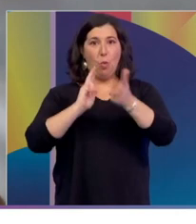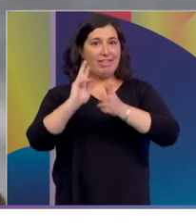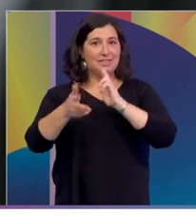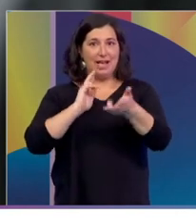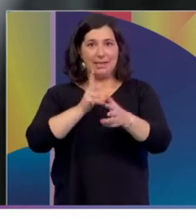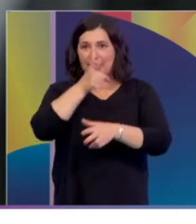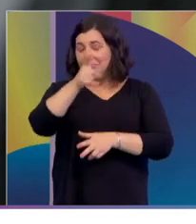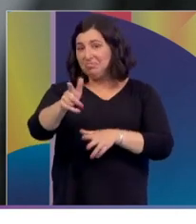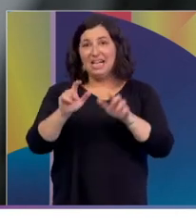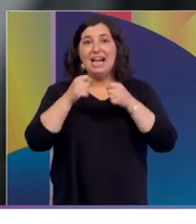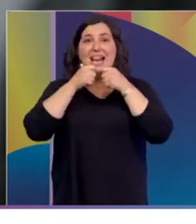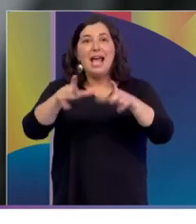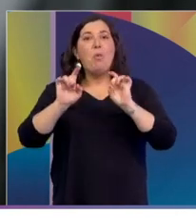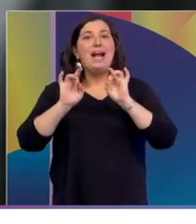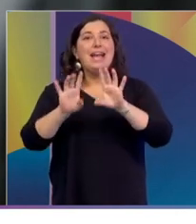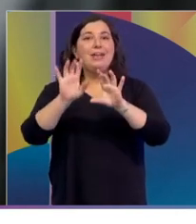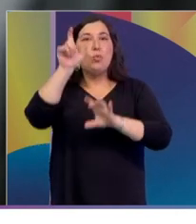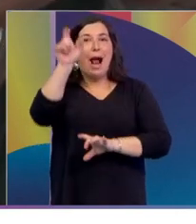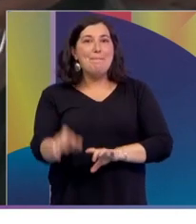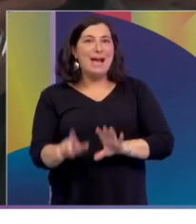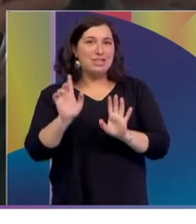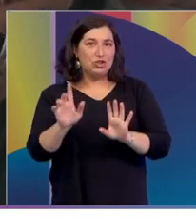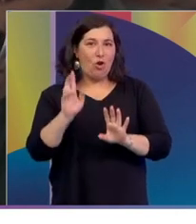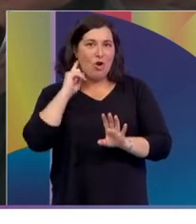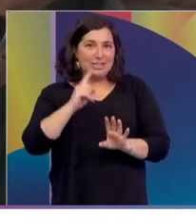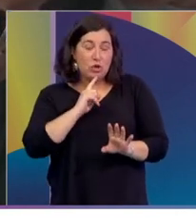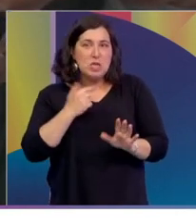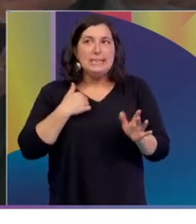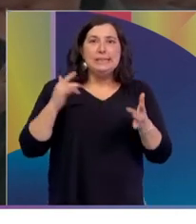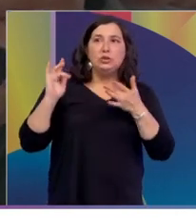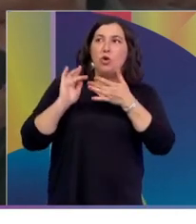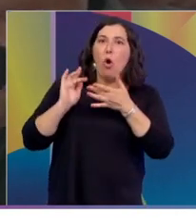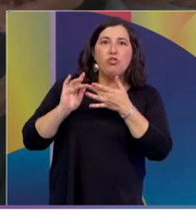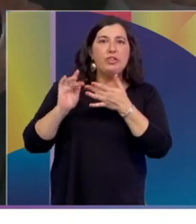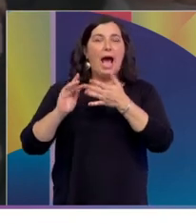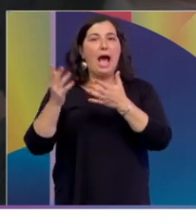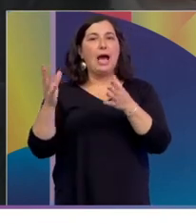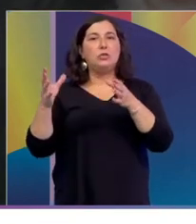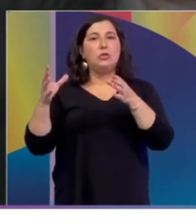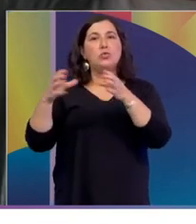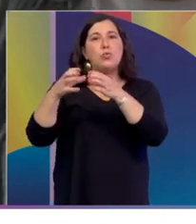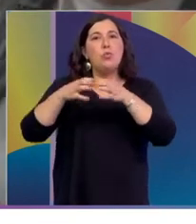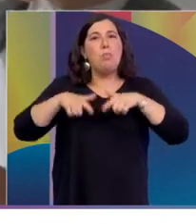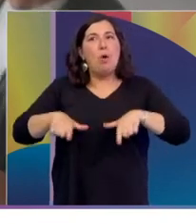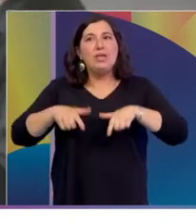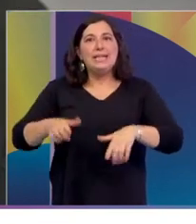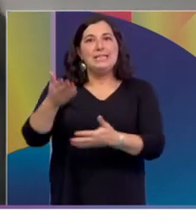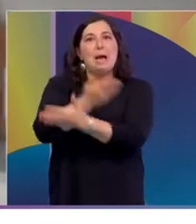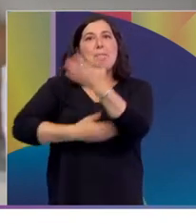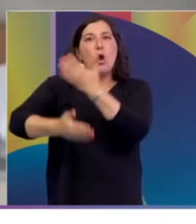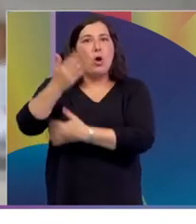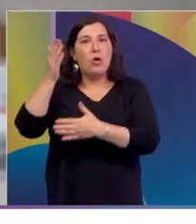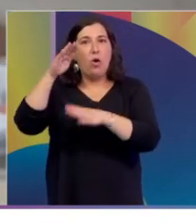sorda, ¿no? Y bueno, ahí por contactos con el programa de discapacidad de la intendencia, nos cedieron un andarivel.